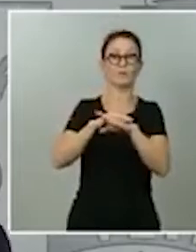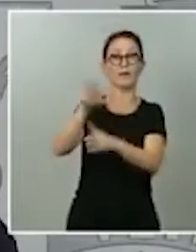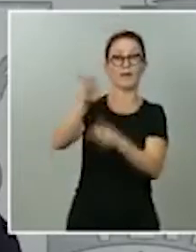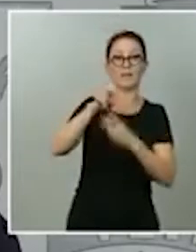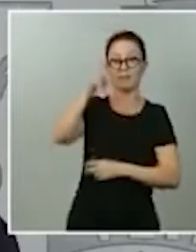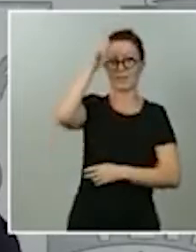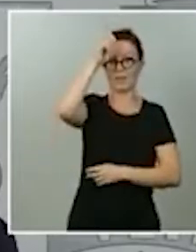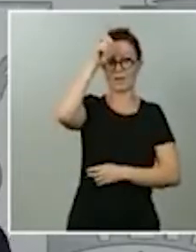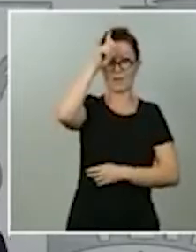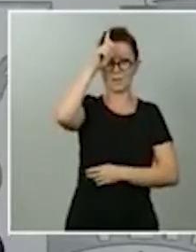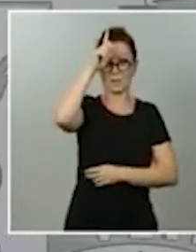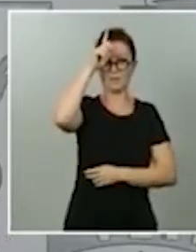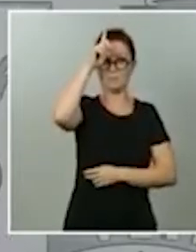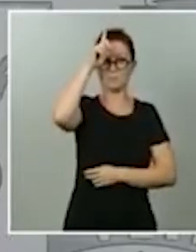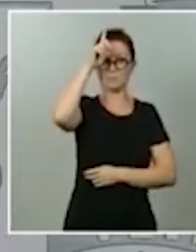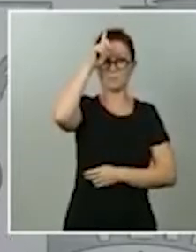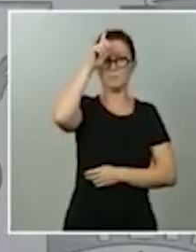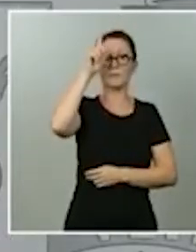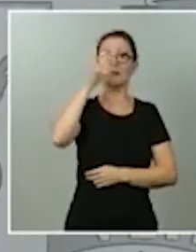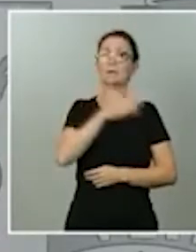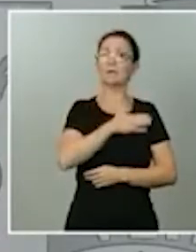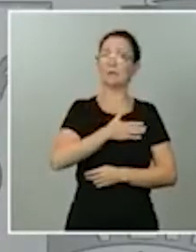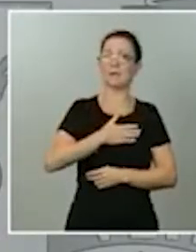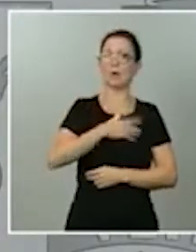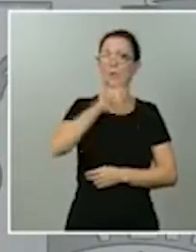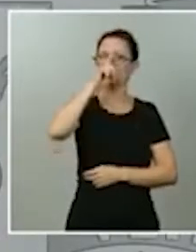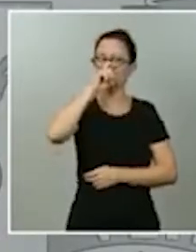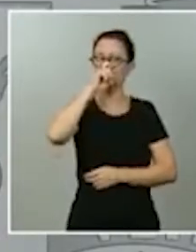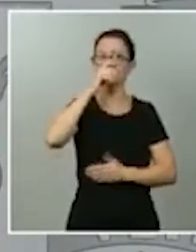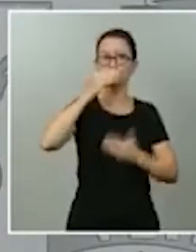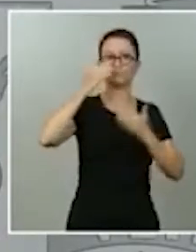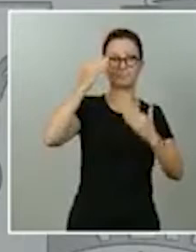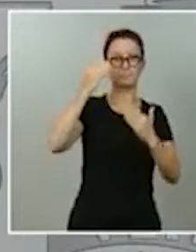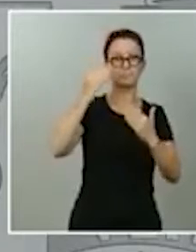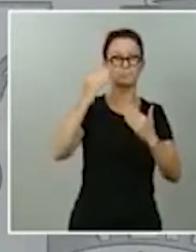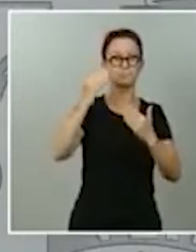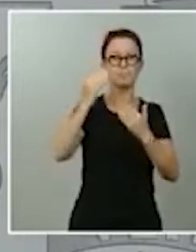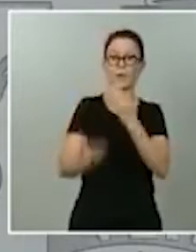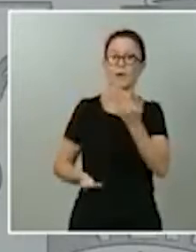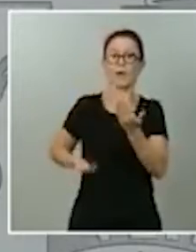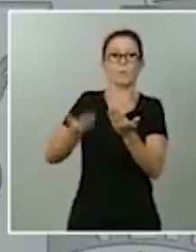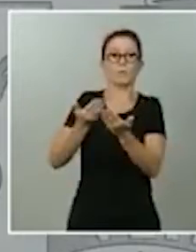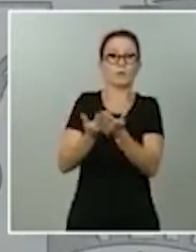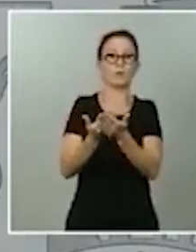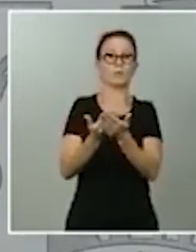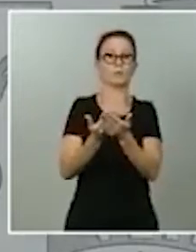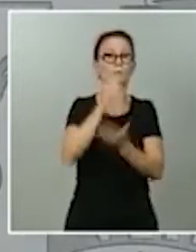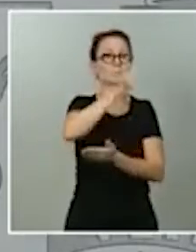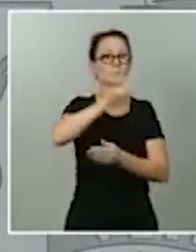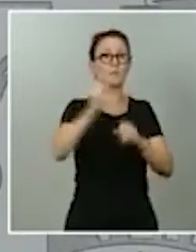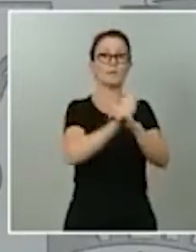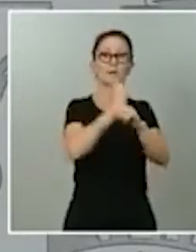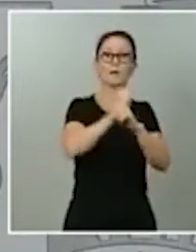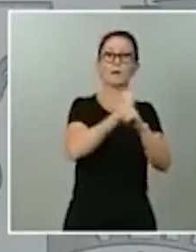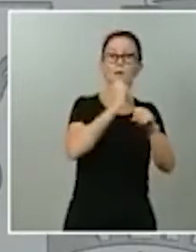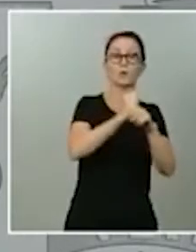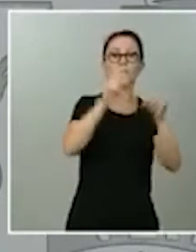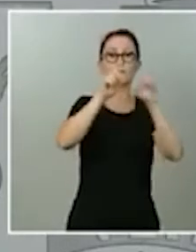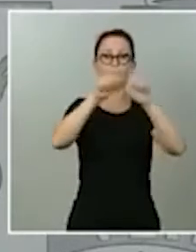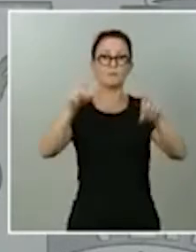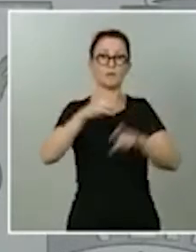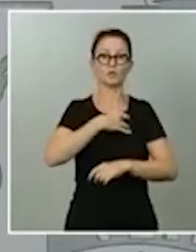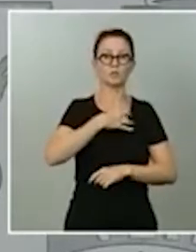bueno pues yo quiero recordar y reconocer la principal aportación tanto de los trabajadores como de los sindicatos como de los empresarios en esa reactivación